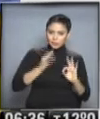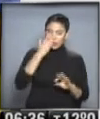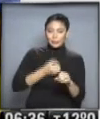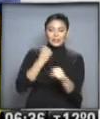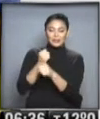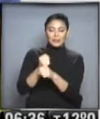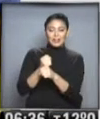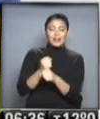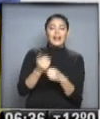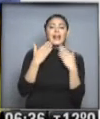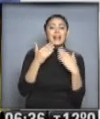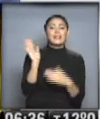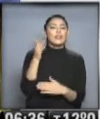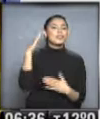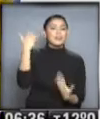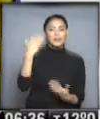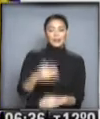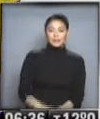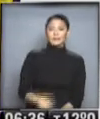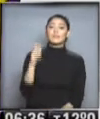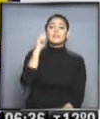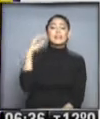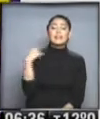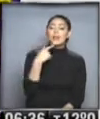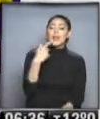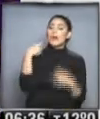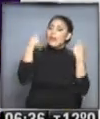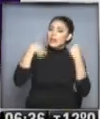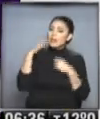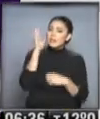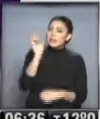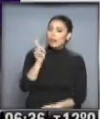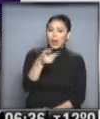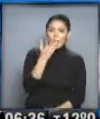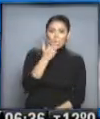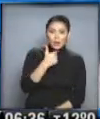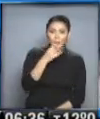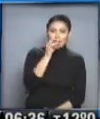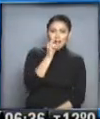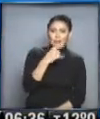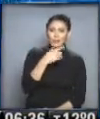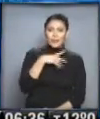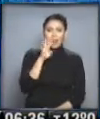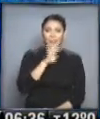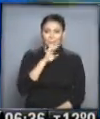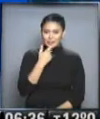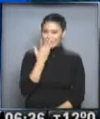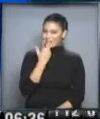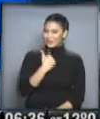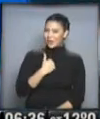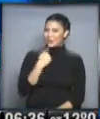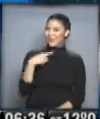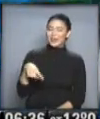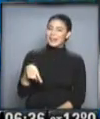miramos. Gracias, saludos a todos. Bueno, muchas gracias, Ali, que no se abrigue demasiado. Me gustan los colores, azul y amarillo de la rosa, flores. Me gustan esos